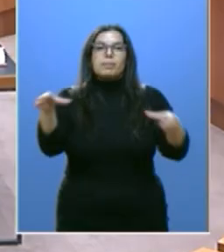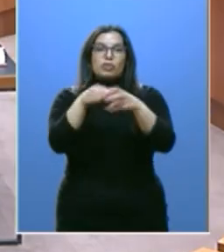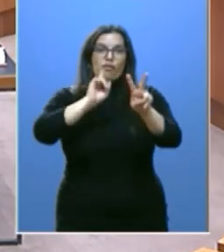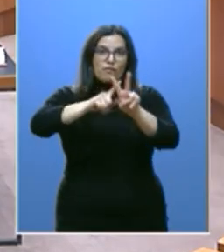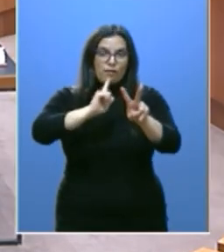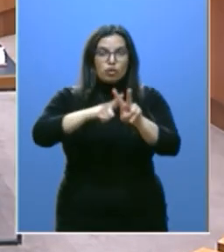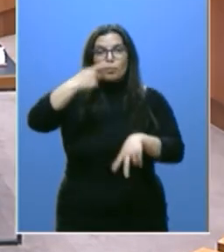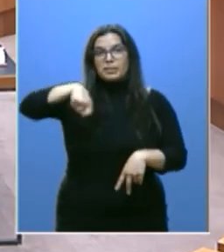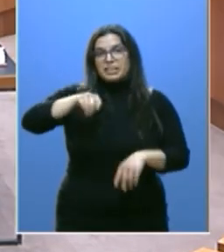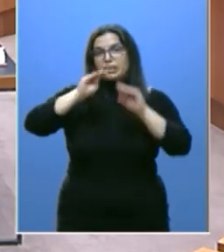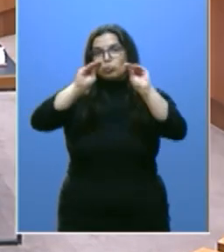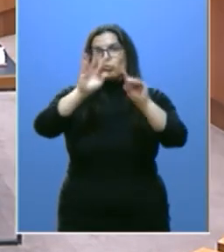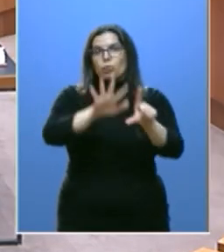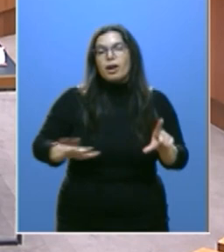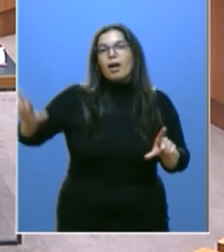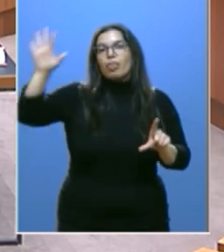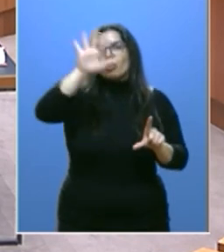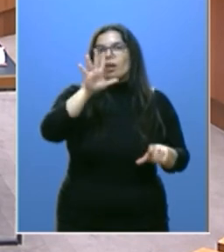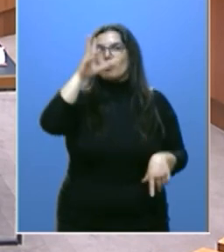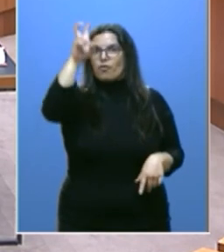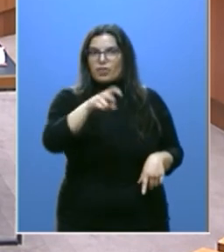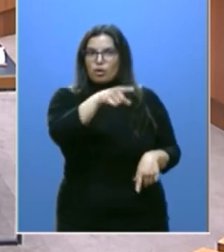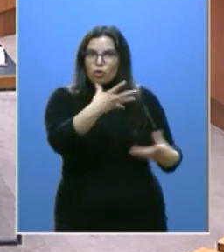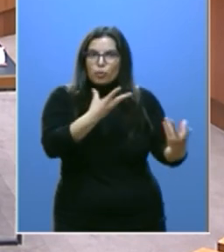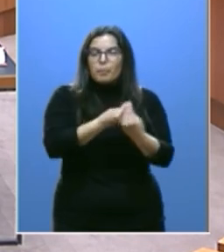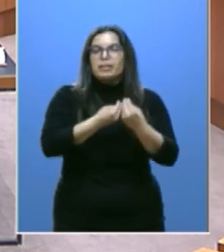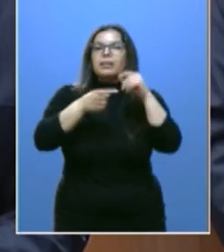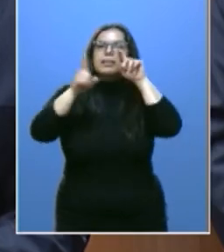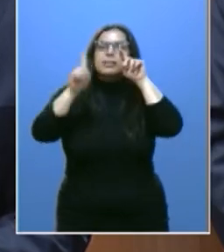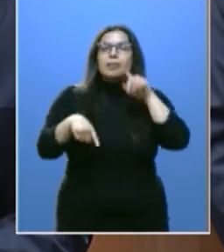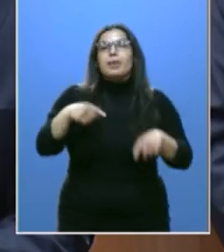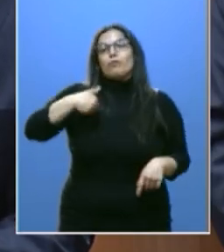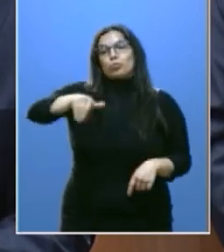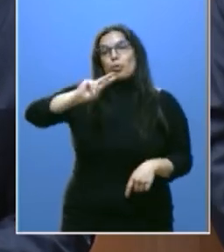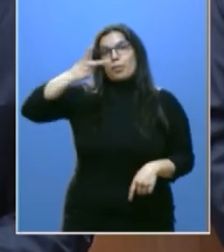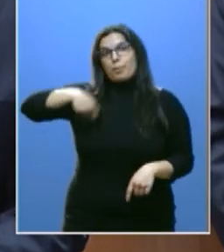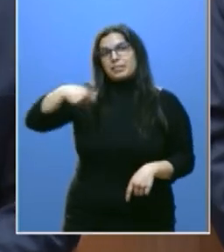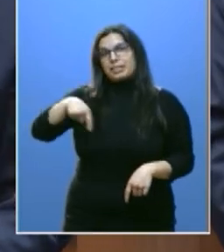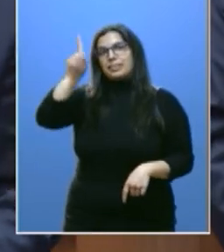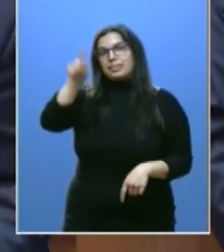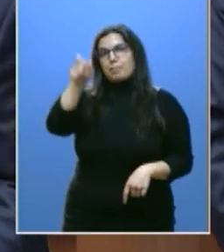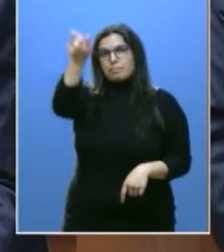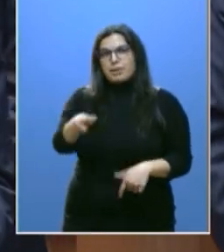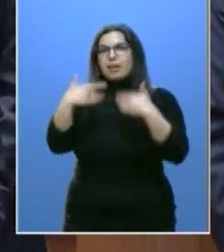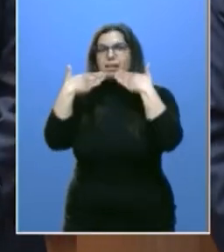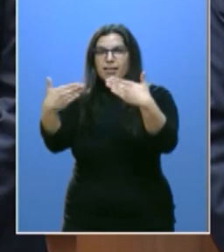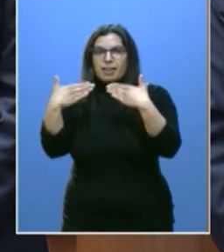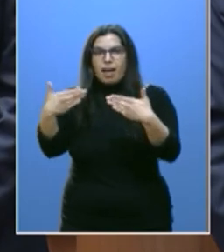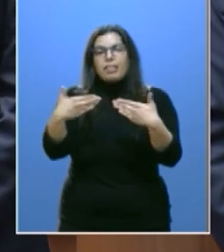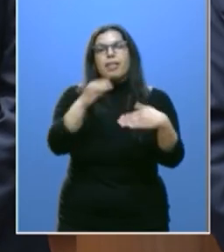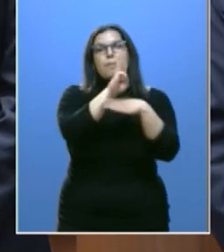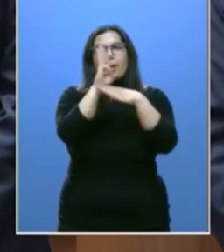a su presidente nacional que aquí nos acompaña y, por supuesto, a Juan, futuro vicepresidente de la Junta y todos los